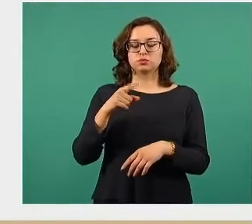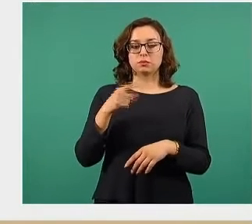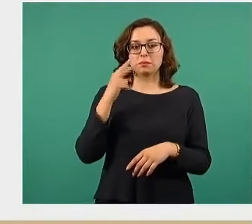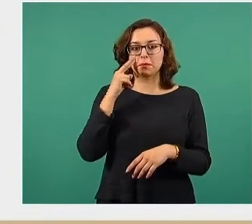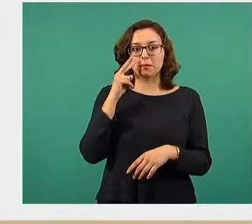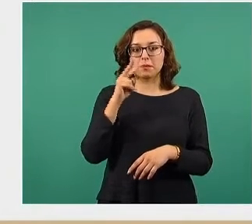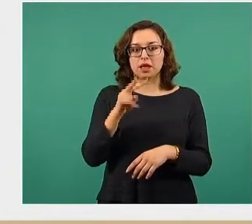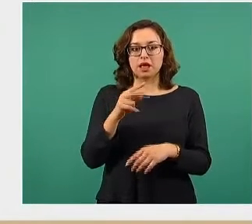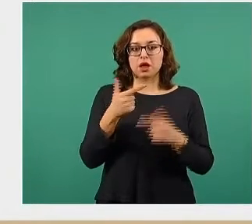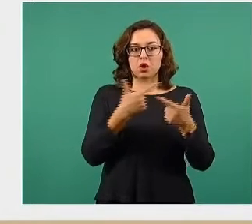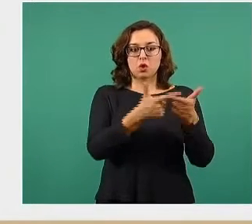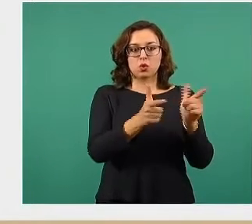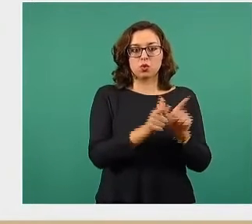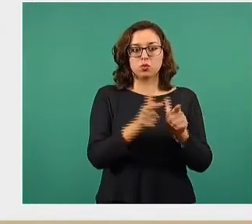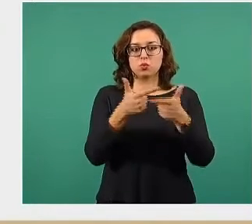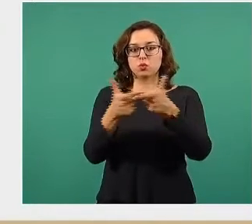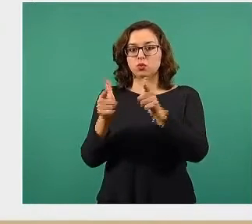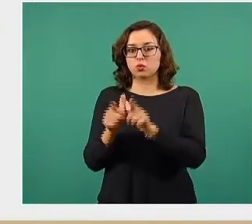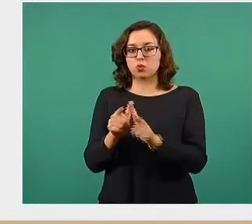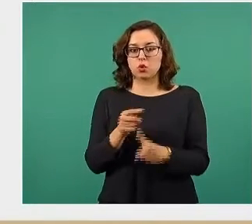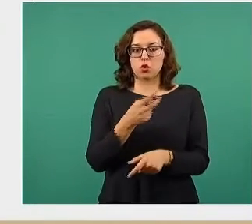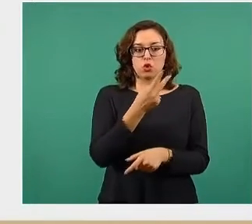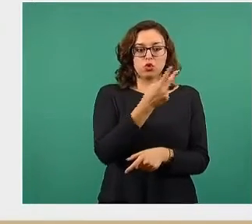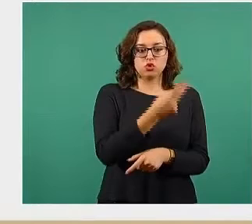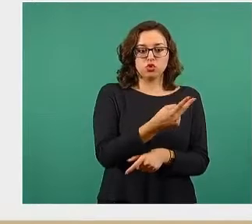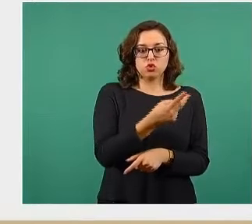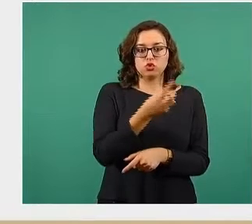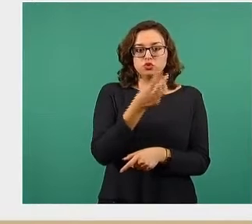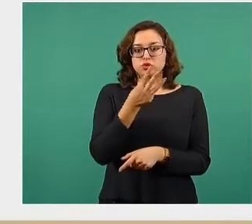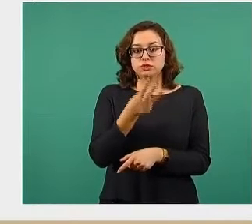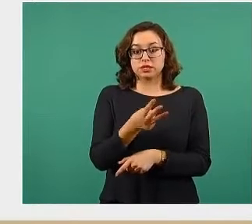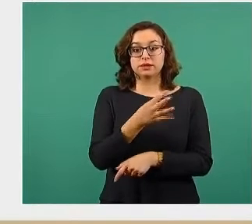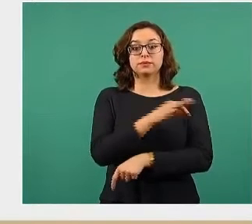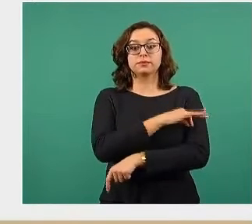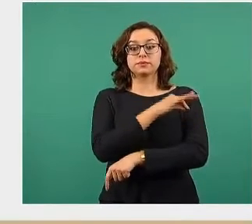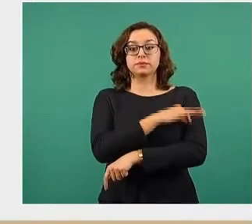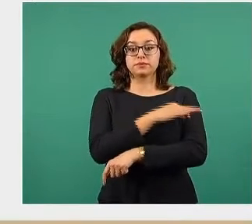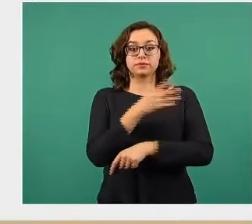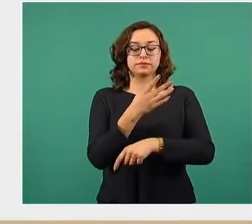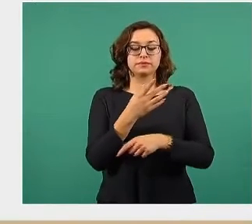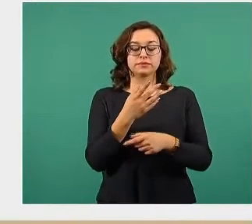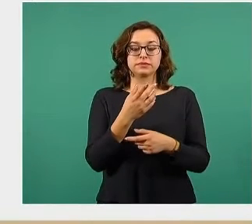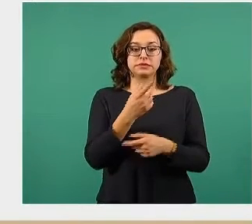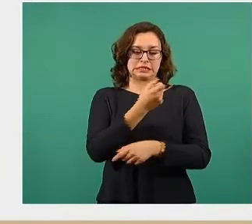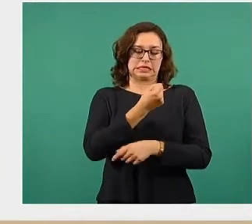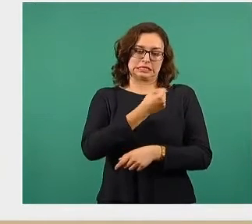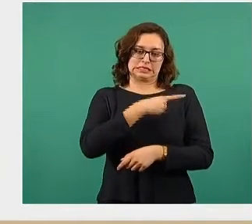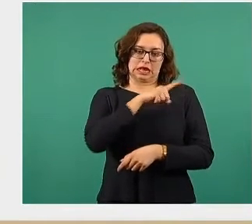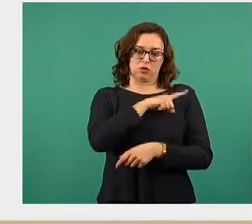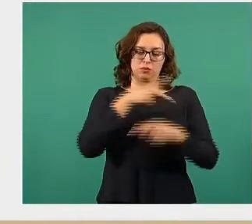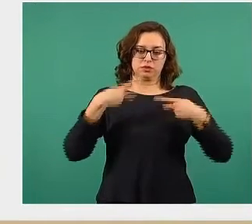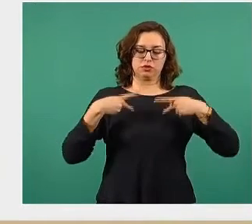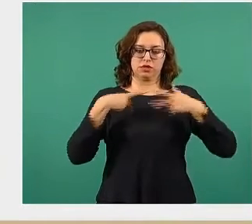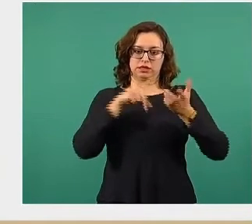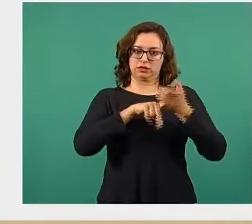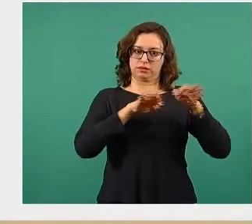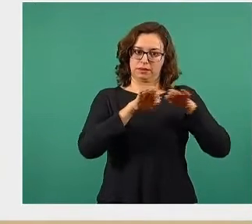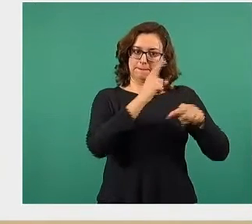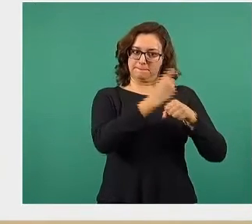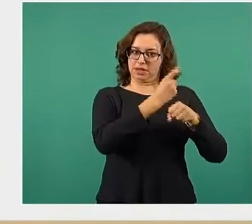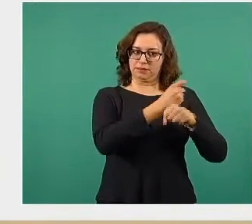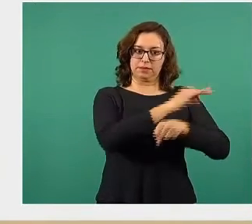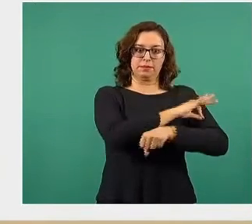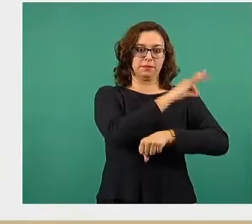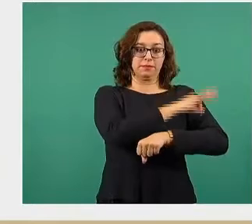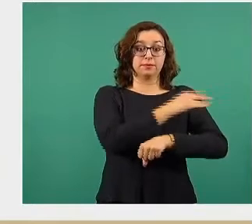Vacunas de que en las etapas 2 y 3, después de la vacunación de personal de salud, se ejecutara el